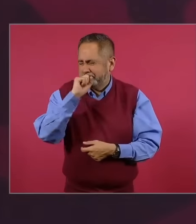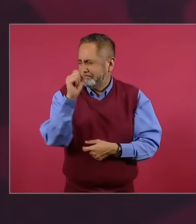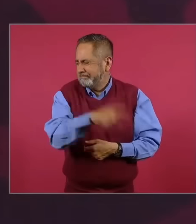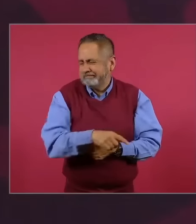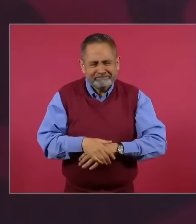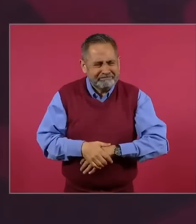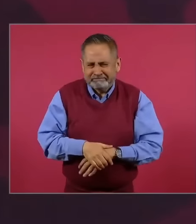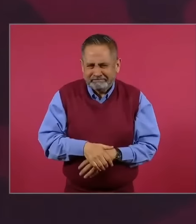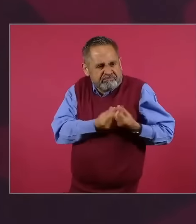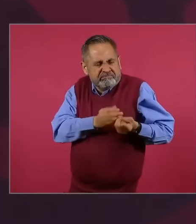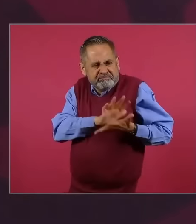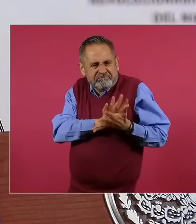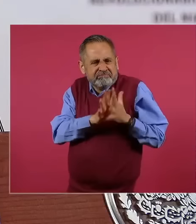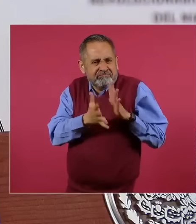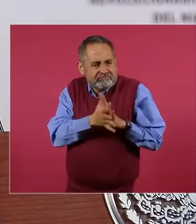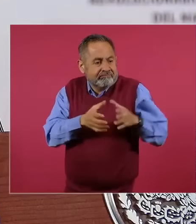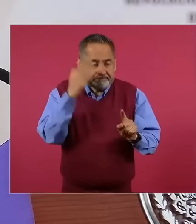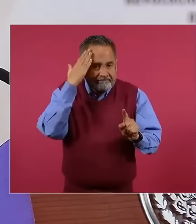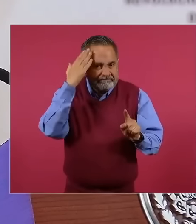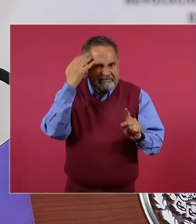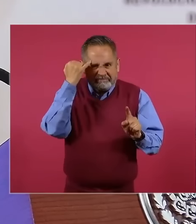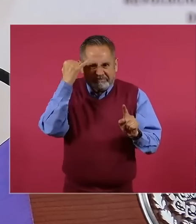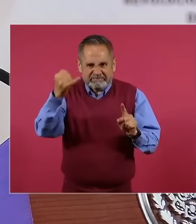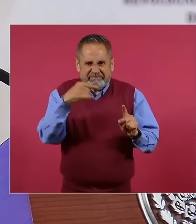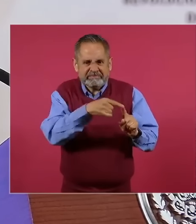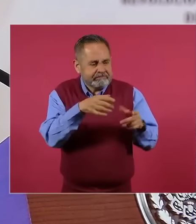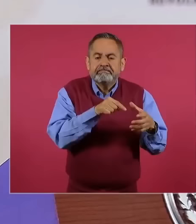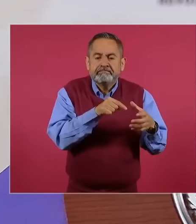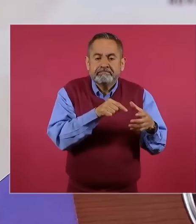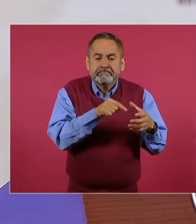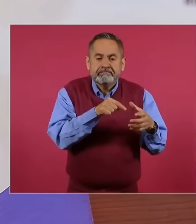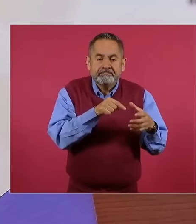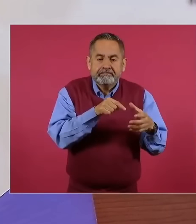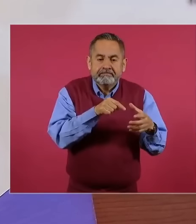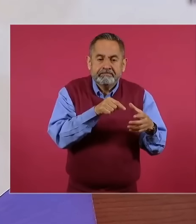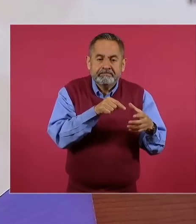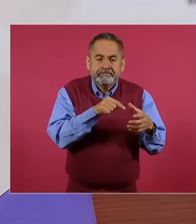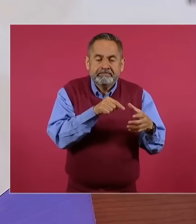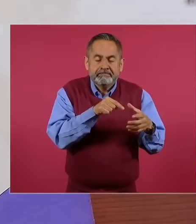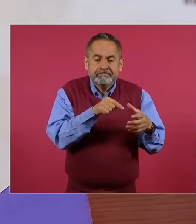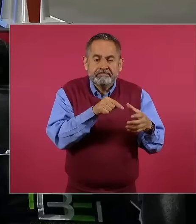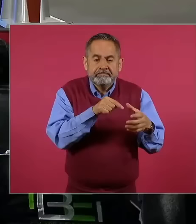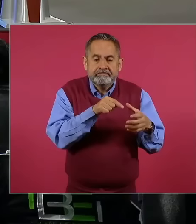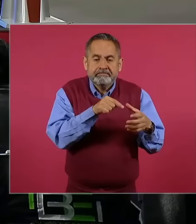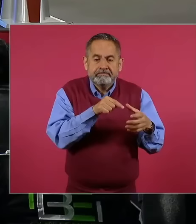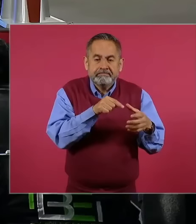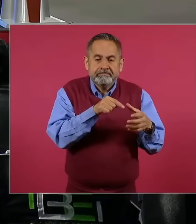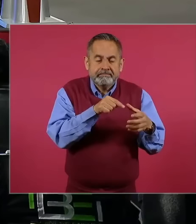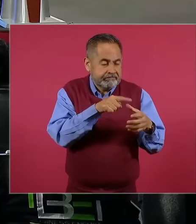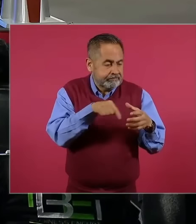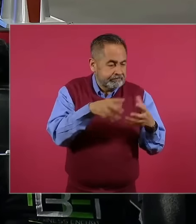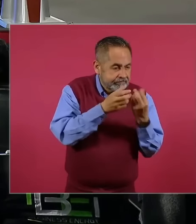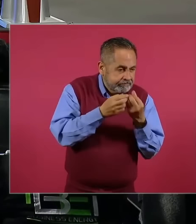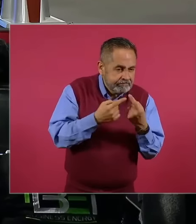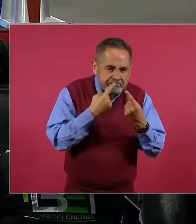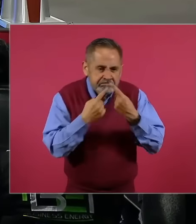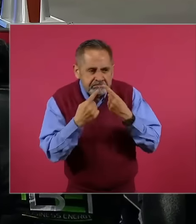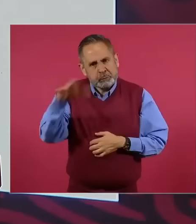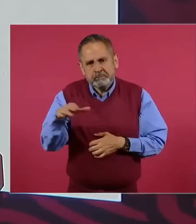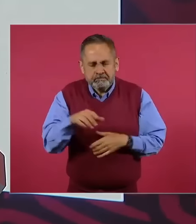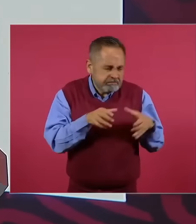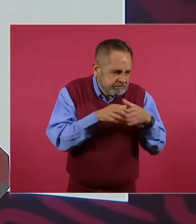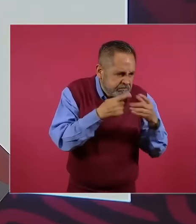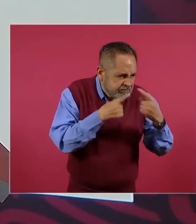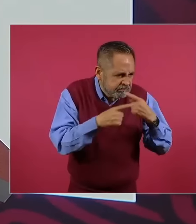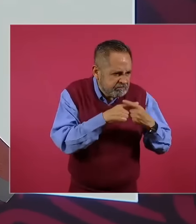dirigió, eh, el, el, el, el operativo, la canallada,